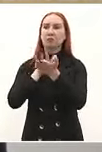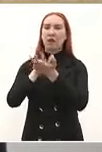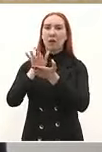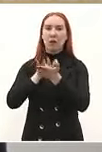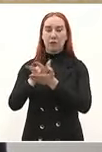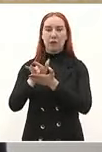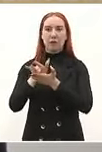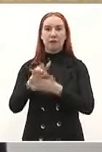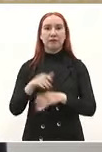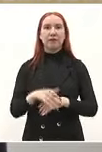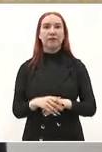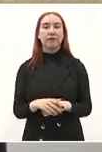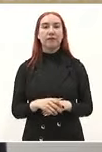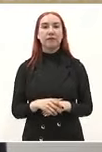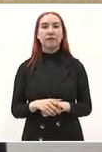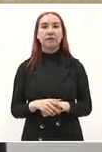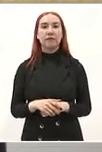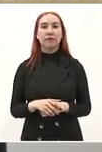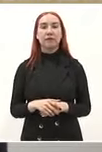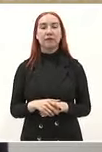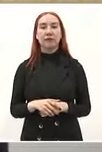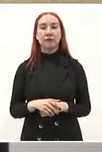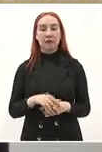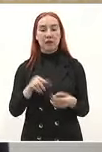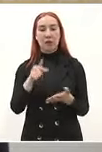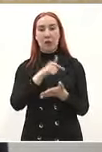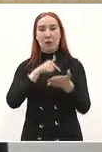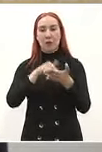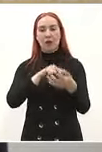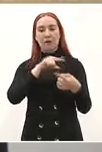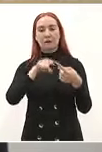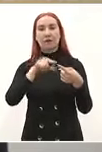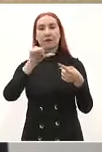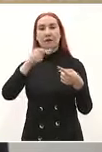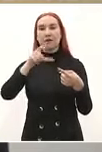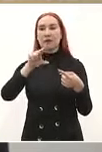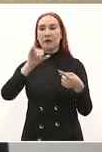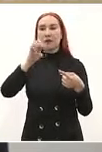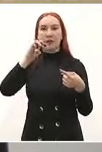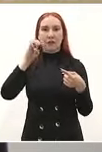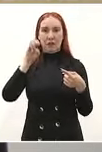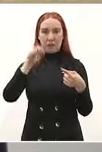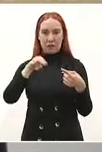tres Jaquismón que es ingeniería